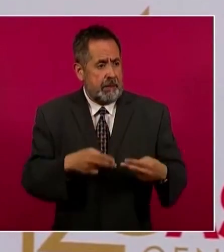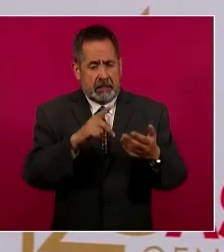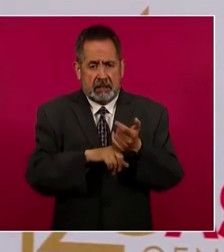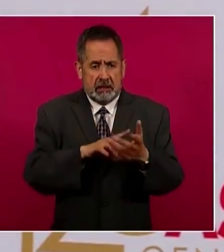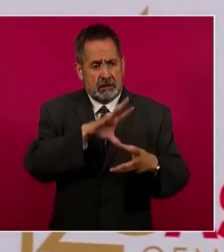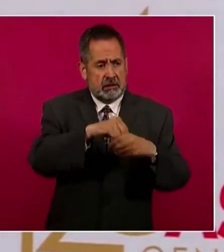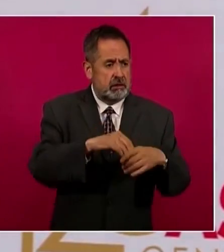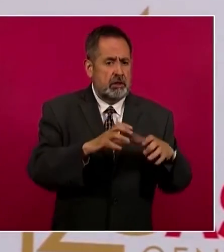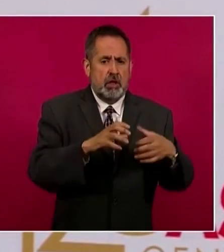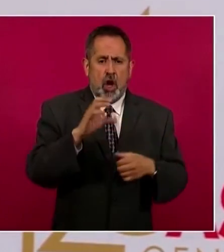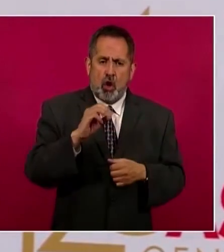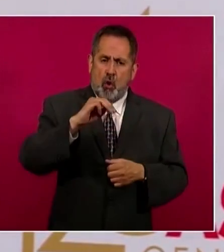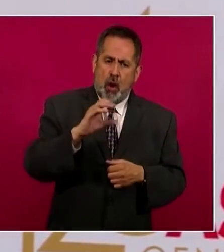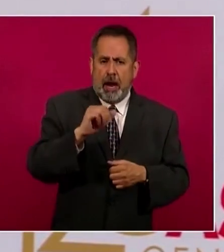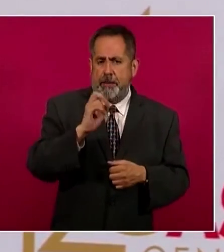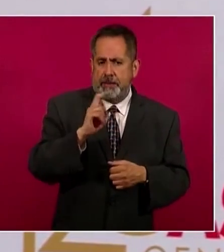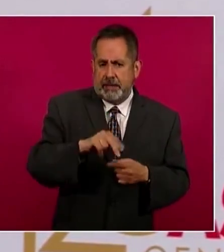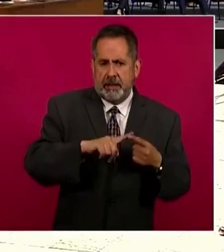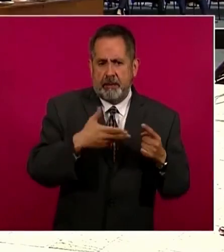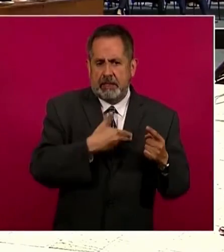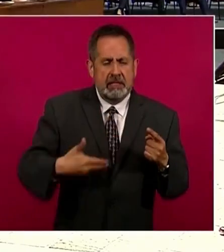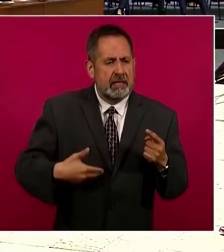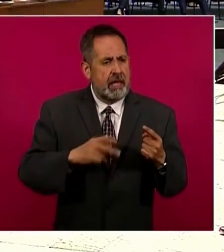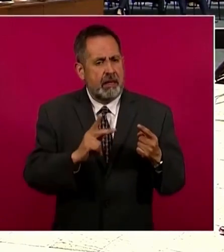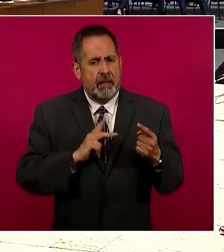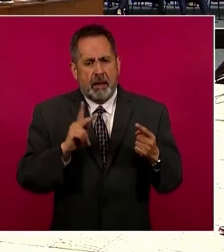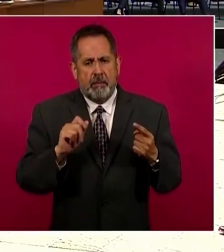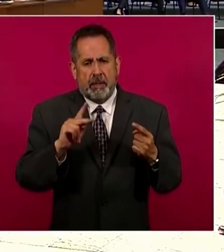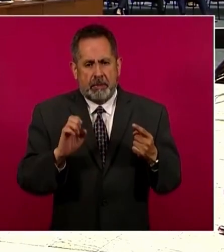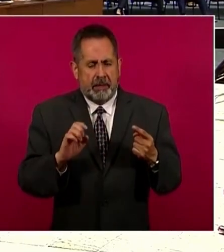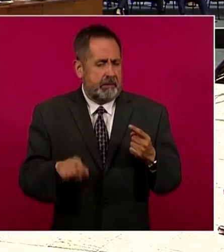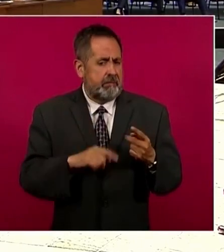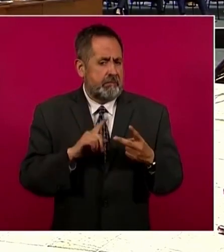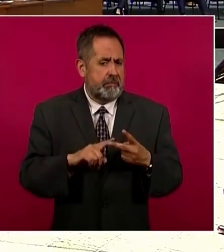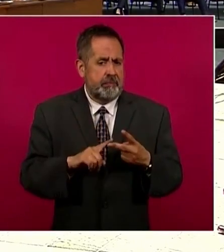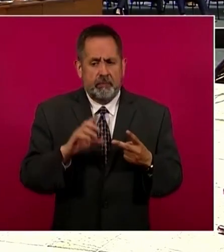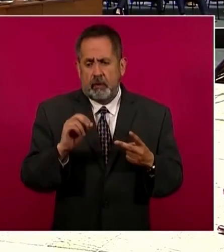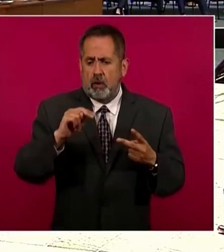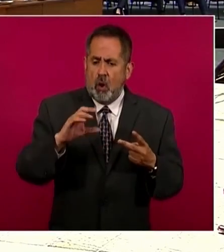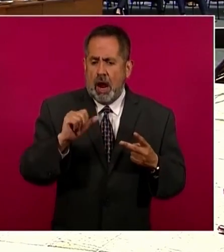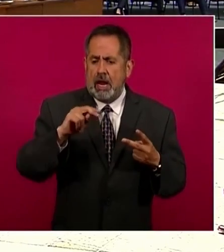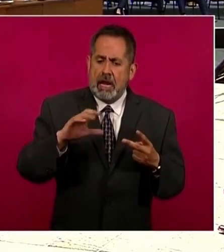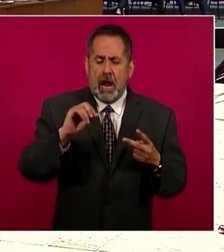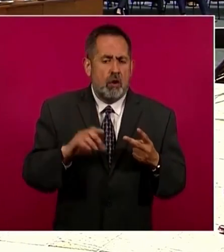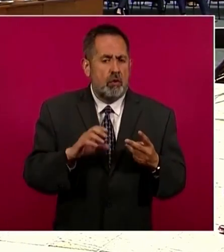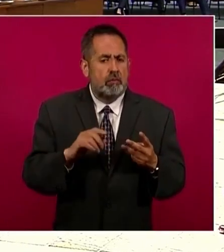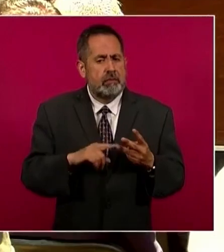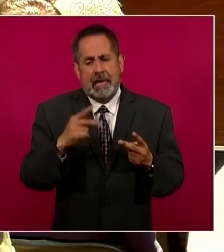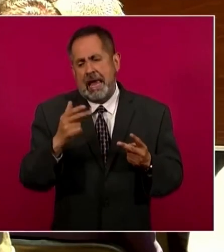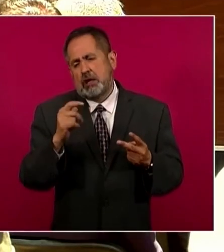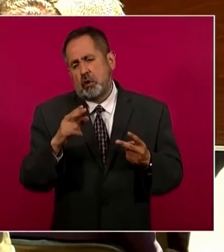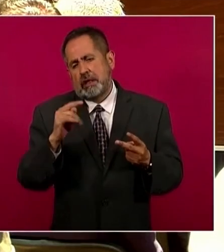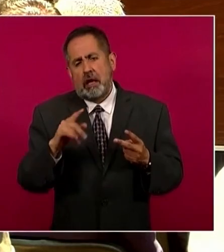organismos como la Concamín, presidida por mi tocayo Pepe Abugaber, por Concanaco, por Héctor Tejada